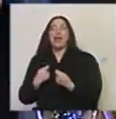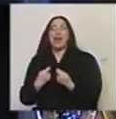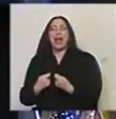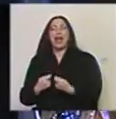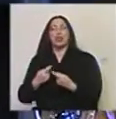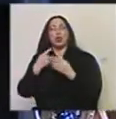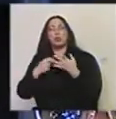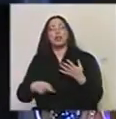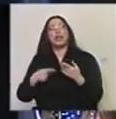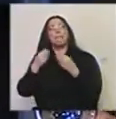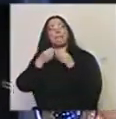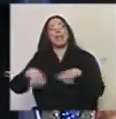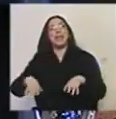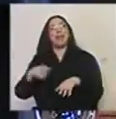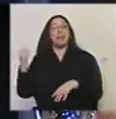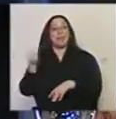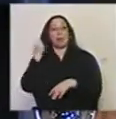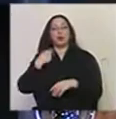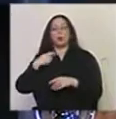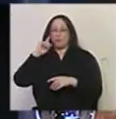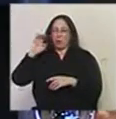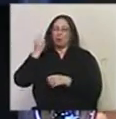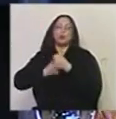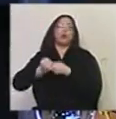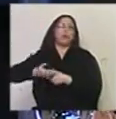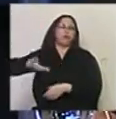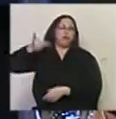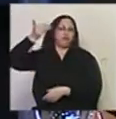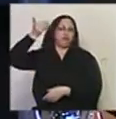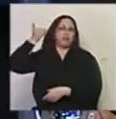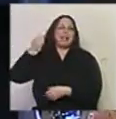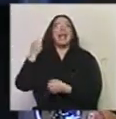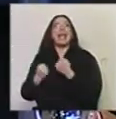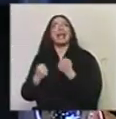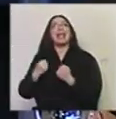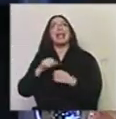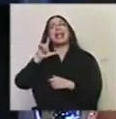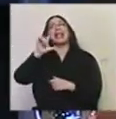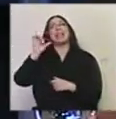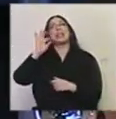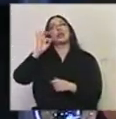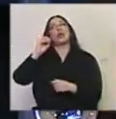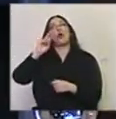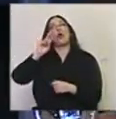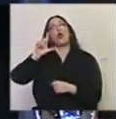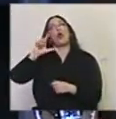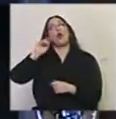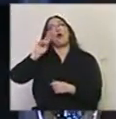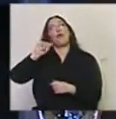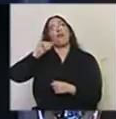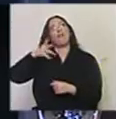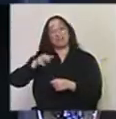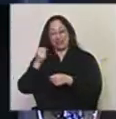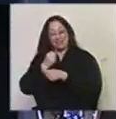pierden de vista algunos aspectos centrales. Yo recuerdo hace muchos años el economista Luis Estolovich, que trabajó muchísimo estos asuntos